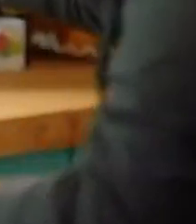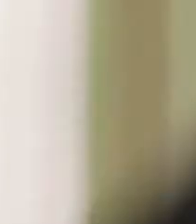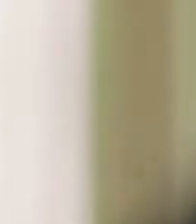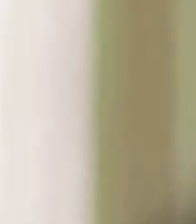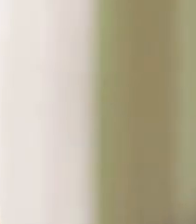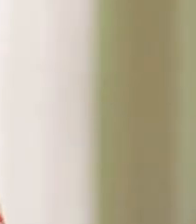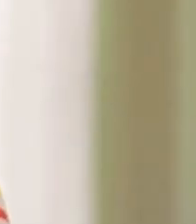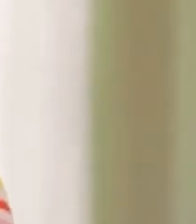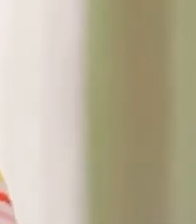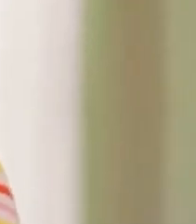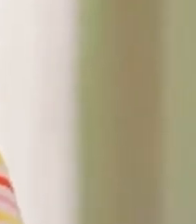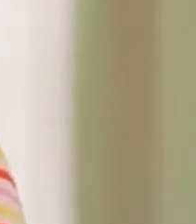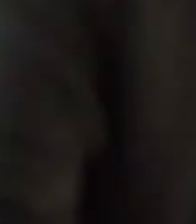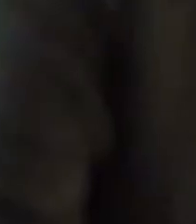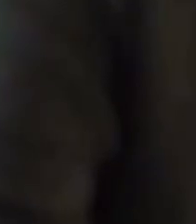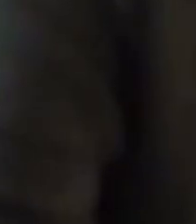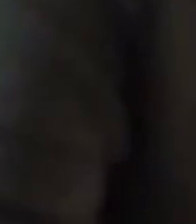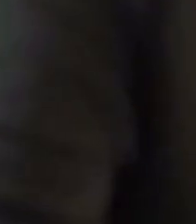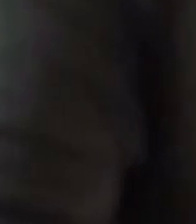Zifrut